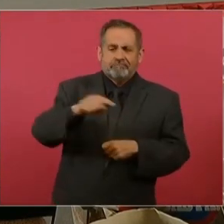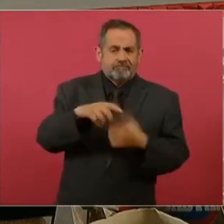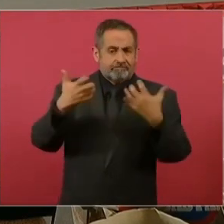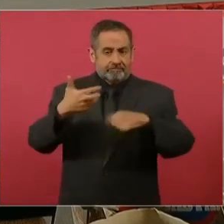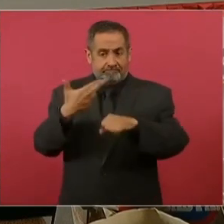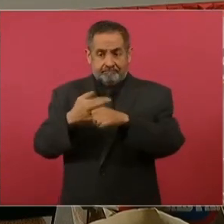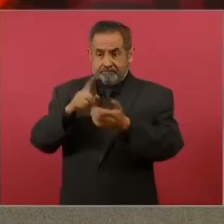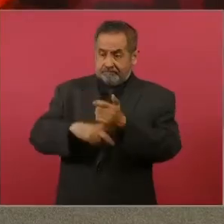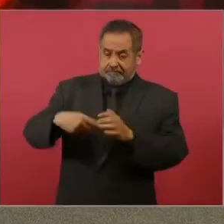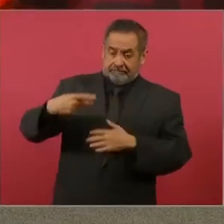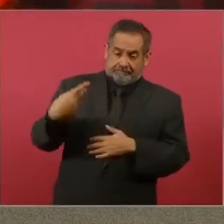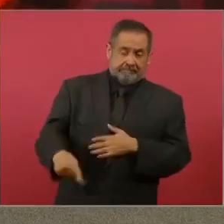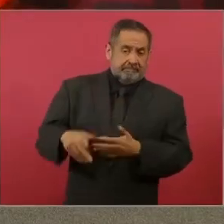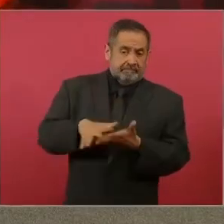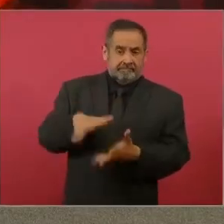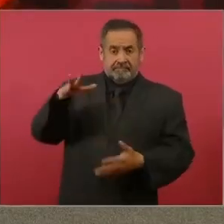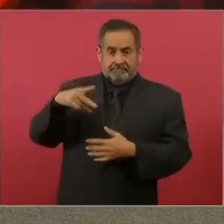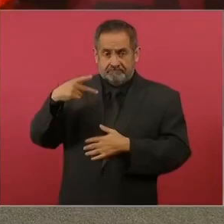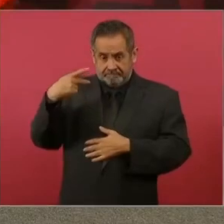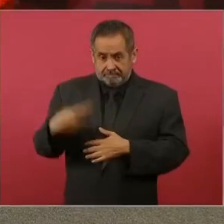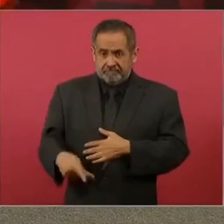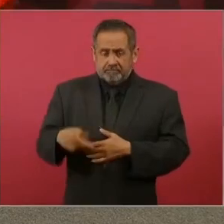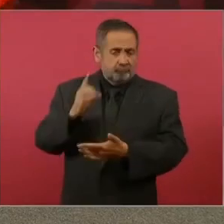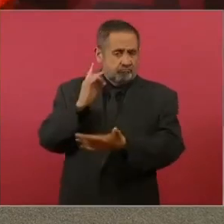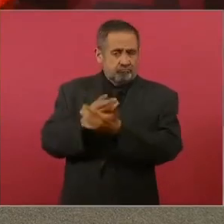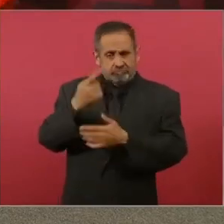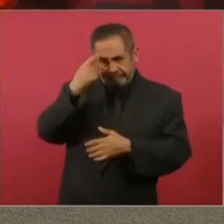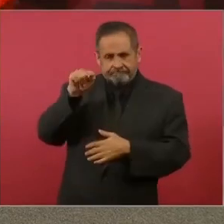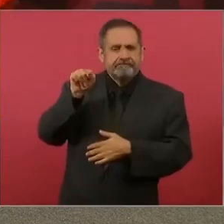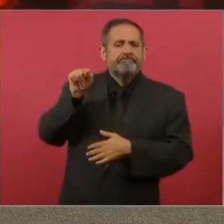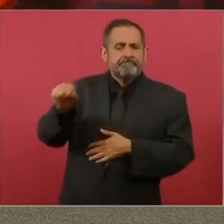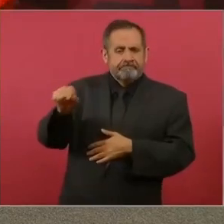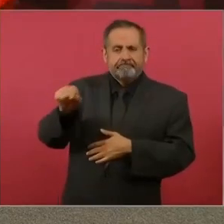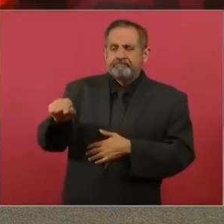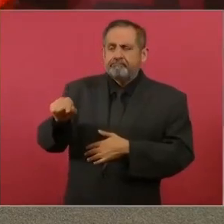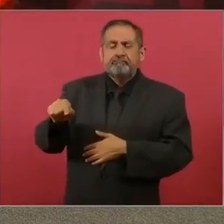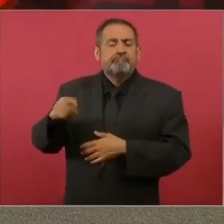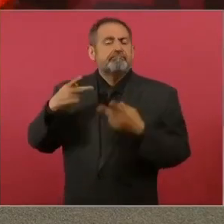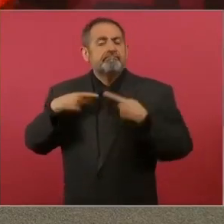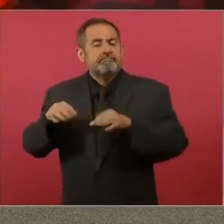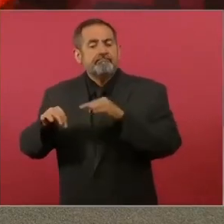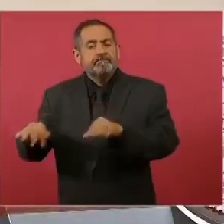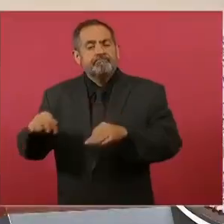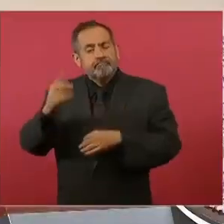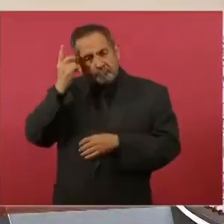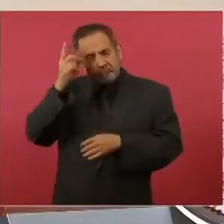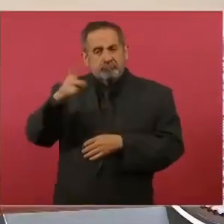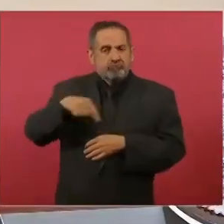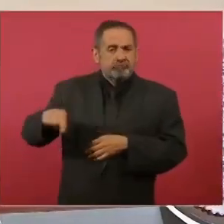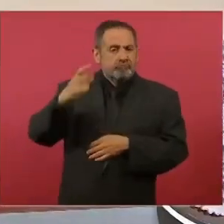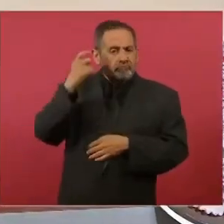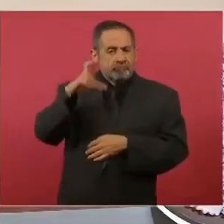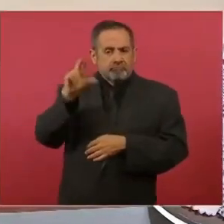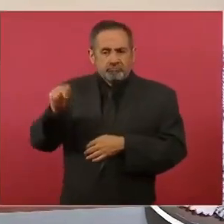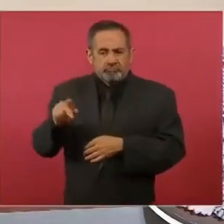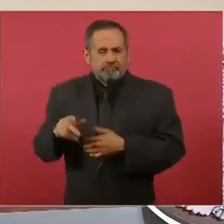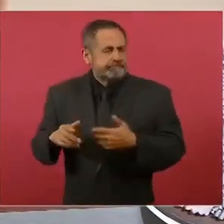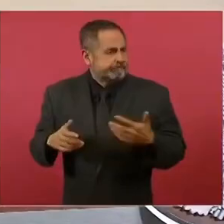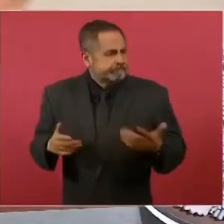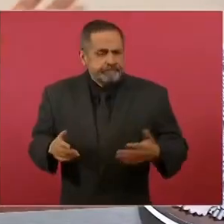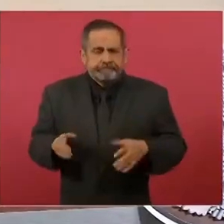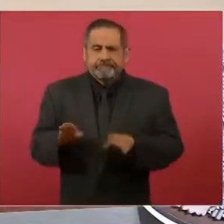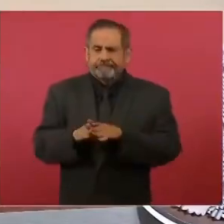pertenezcan en su mayoría o exclusivamente a trabajadores y a cualquier forma de organización social. O sea,